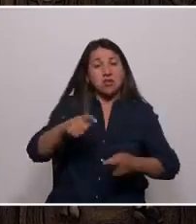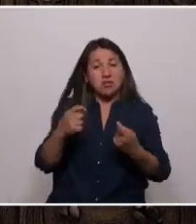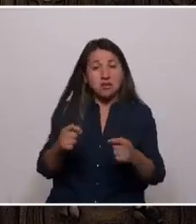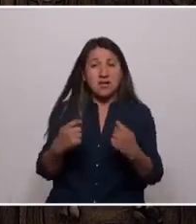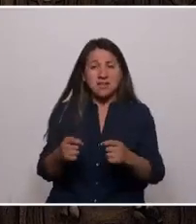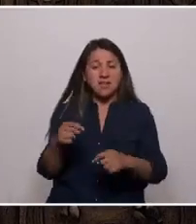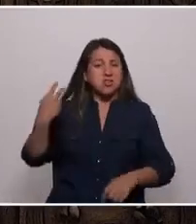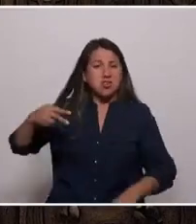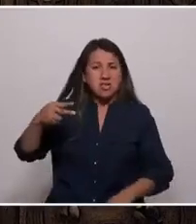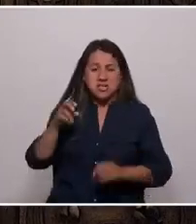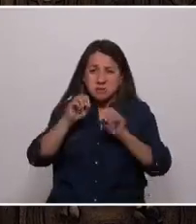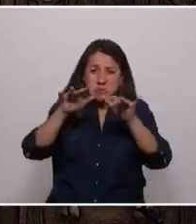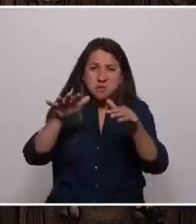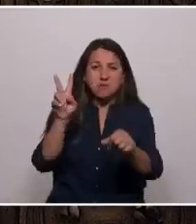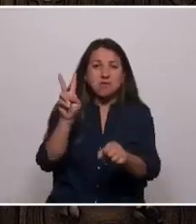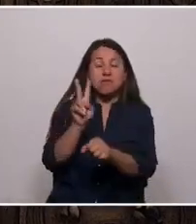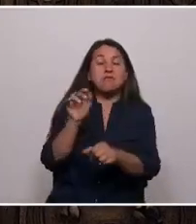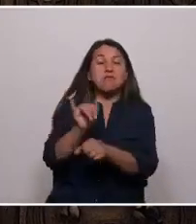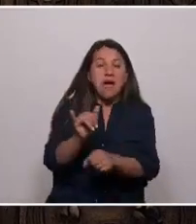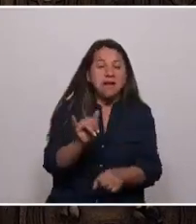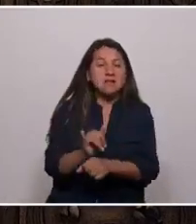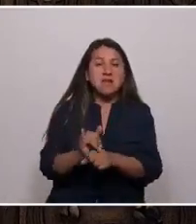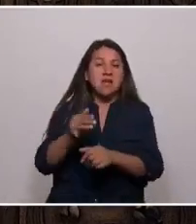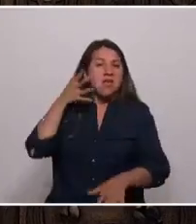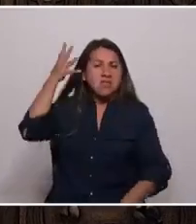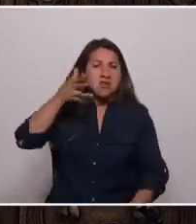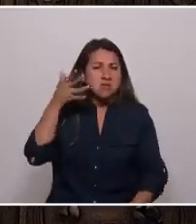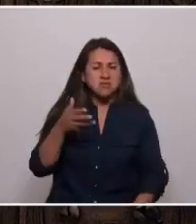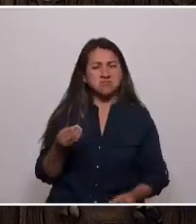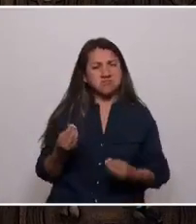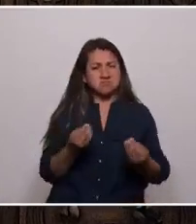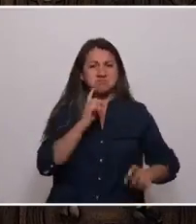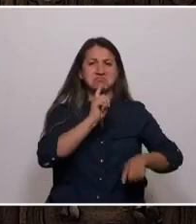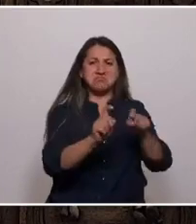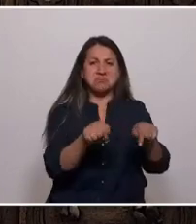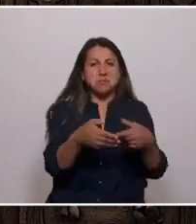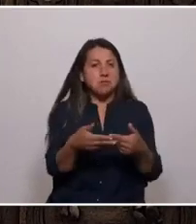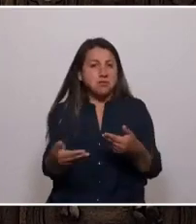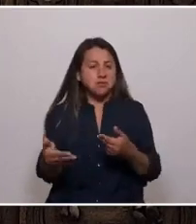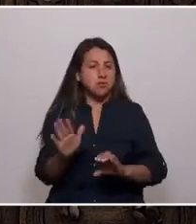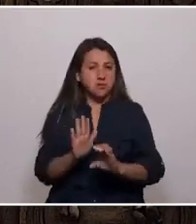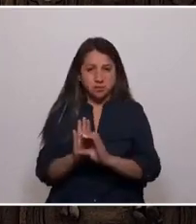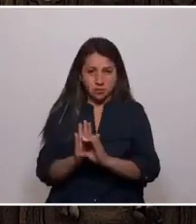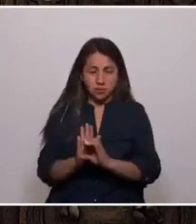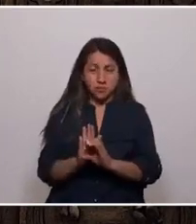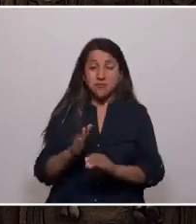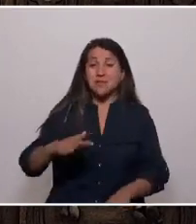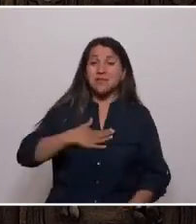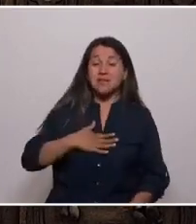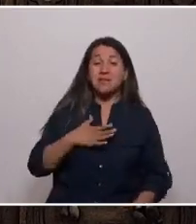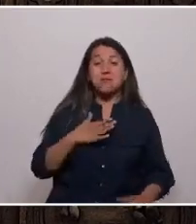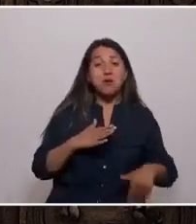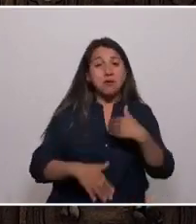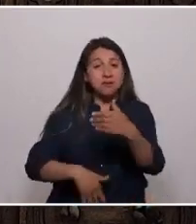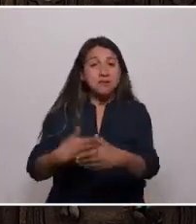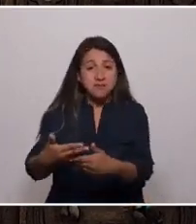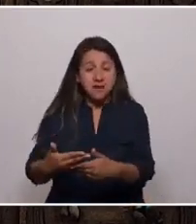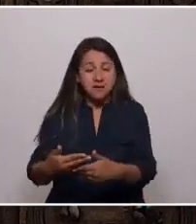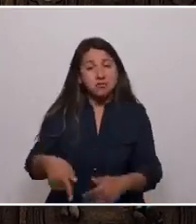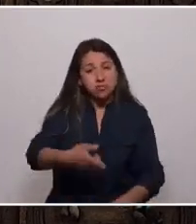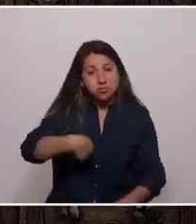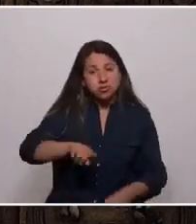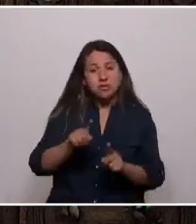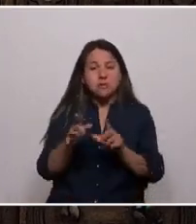falsedades o discusiones irrelevantes, desprestigiar el proceso. Los que queremos avanzar debemos